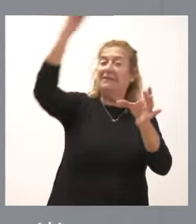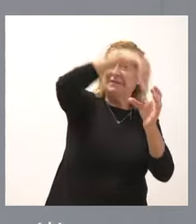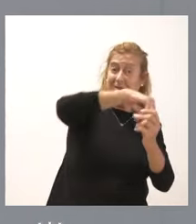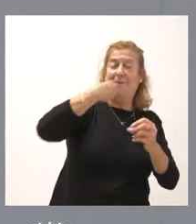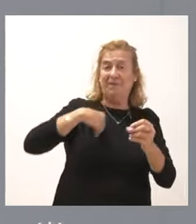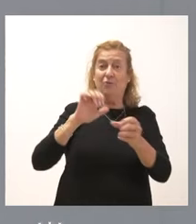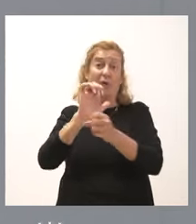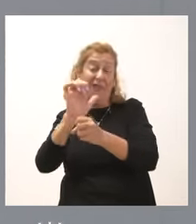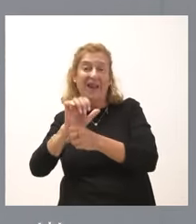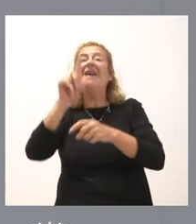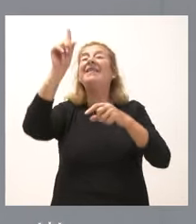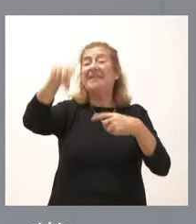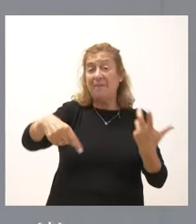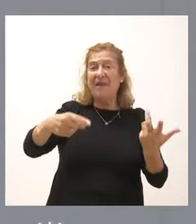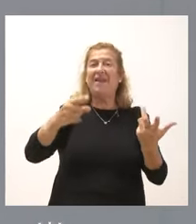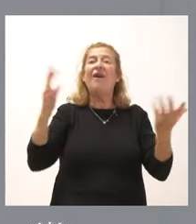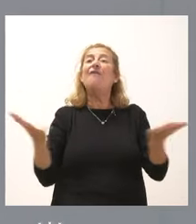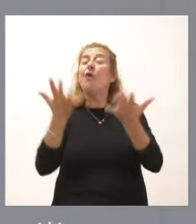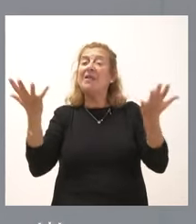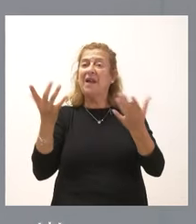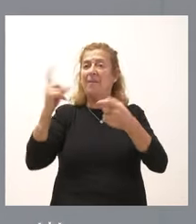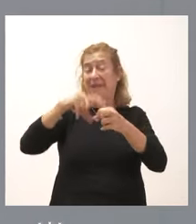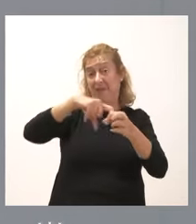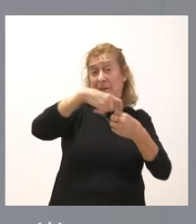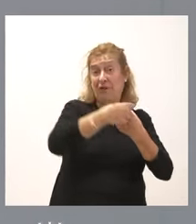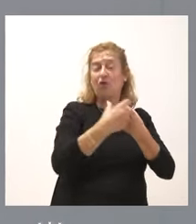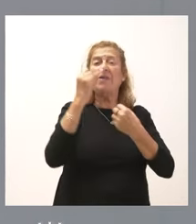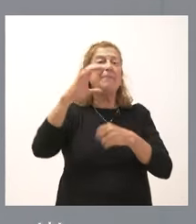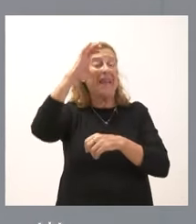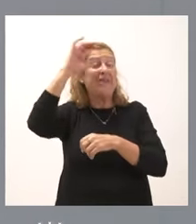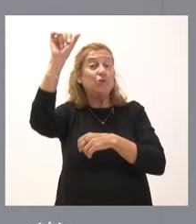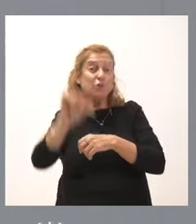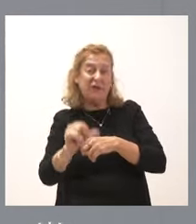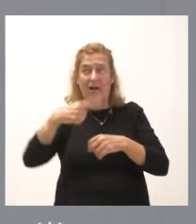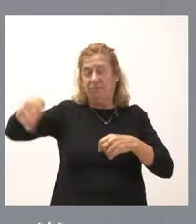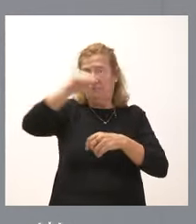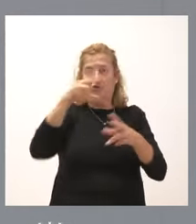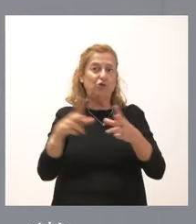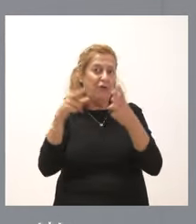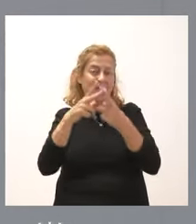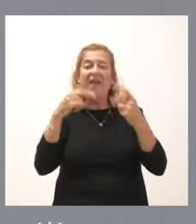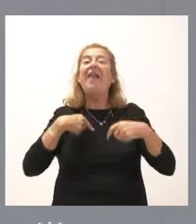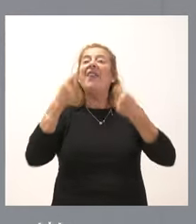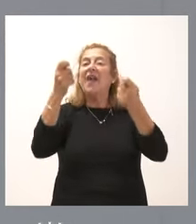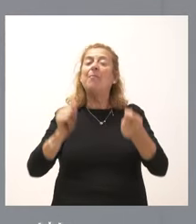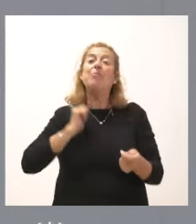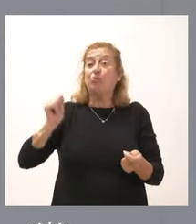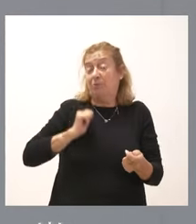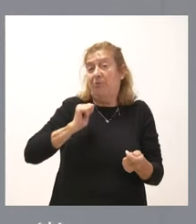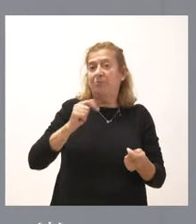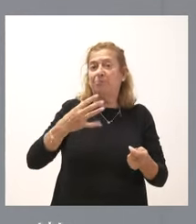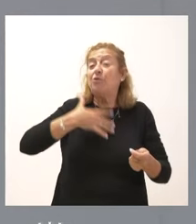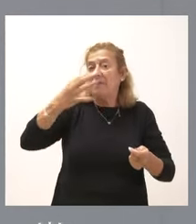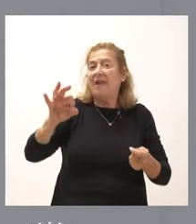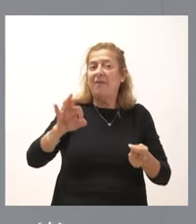autónomo. Y, en segundo lugar, fomentar la participación y la escucha al conjunto de la sociedad y dar posibilidad de que ahí se